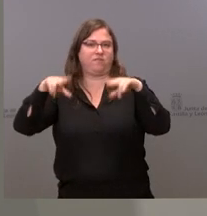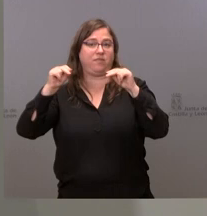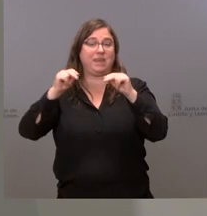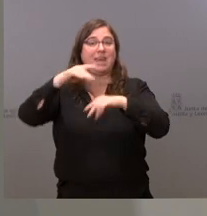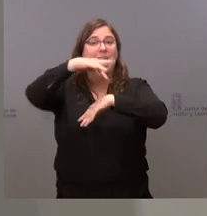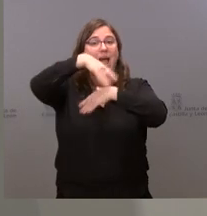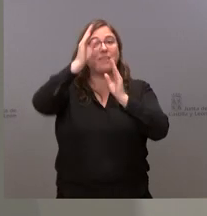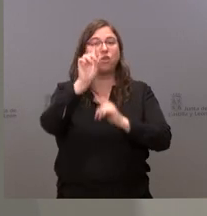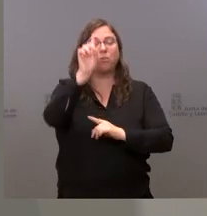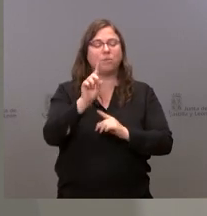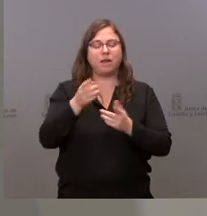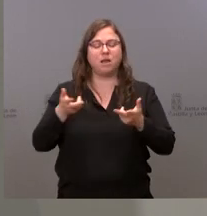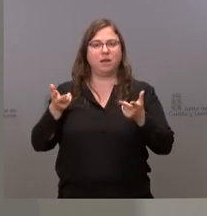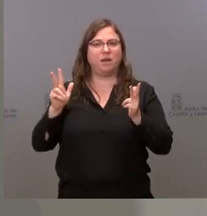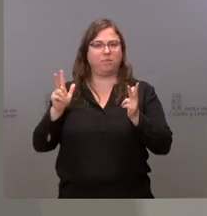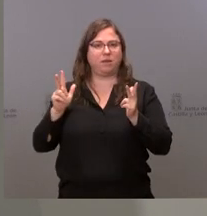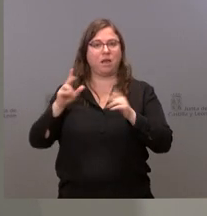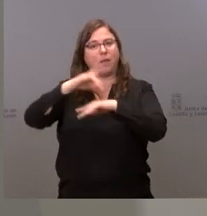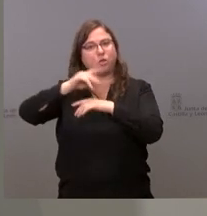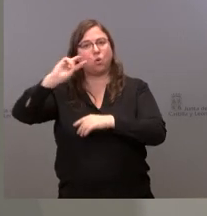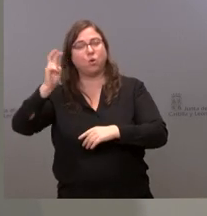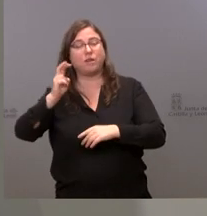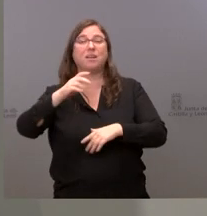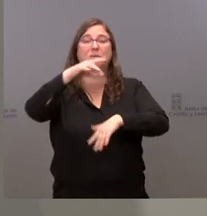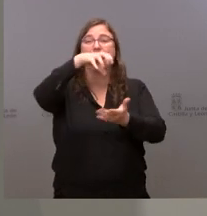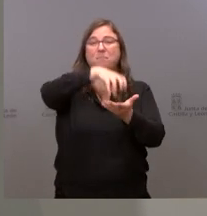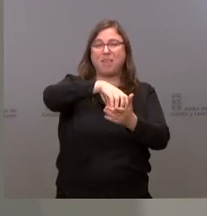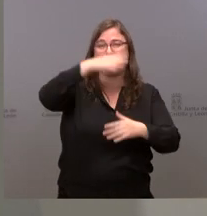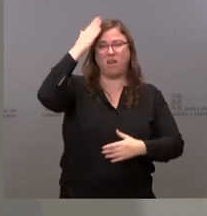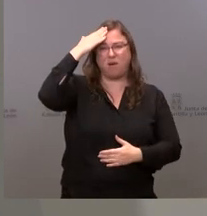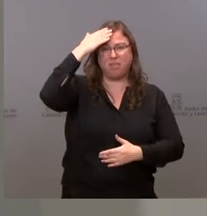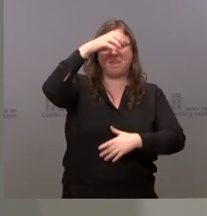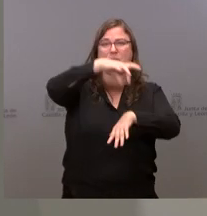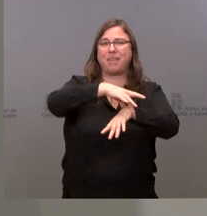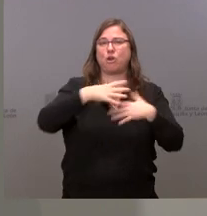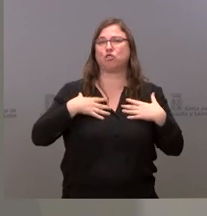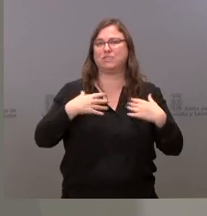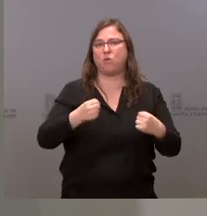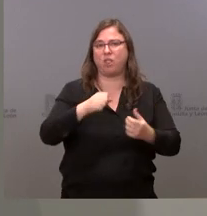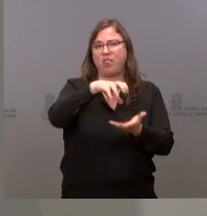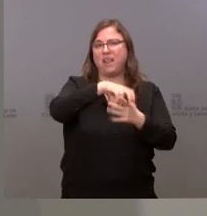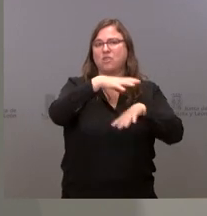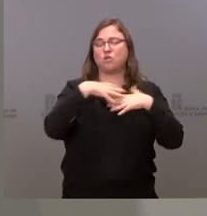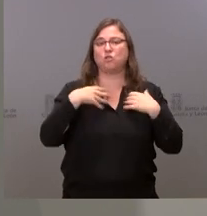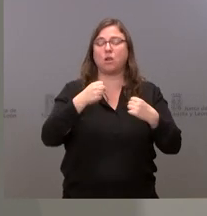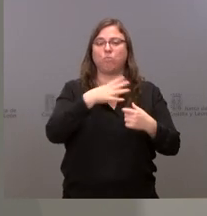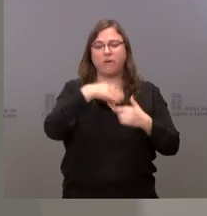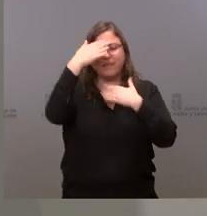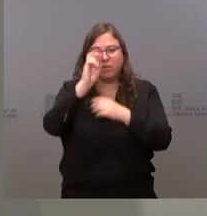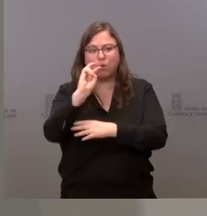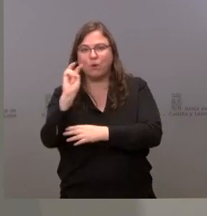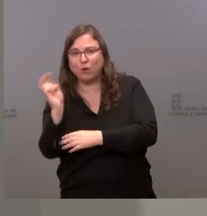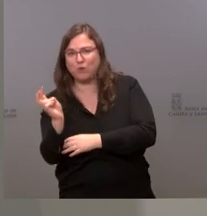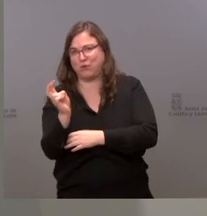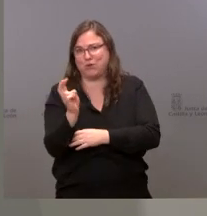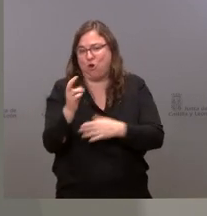atención primaria, a nuestros centros de salud y consultorios locales, con el objetivo de que puedan centrar sus actividades en el resto de